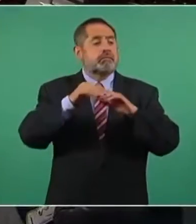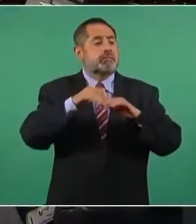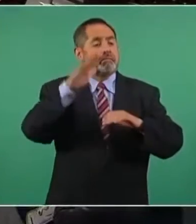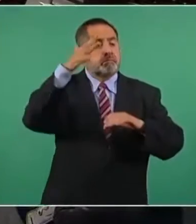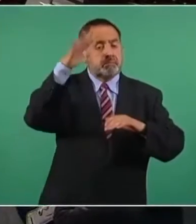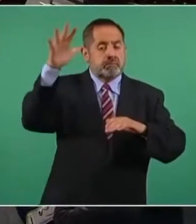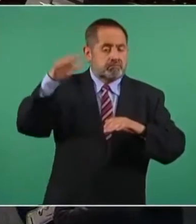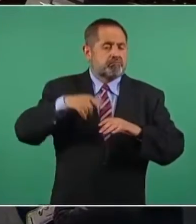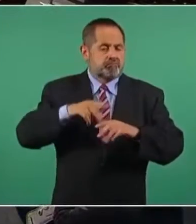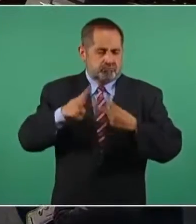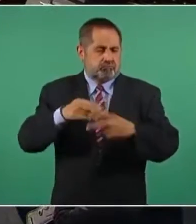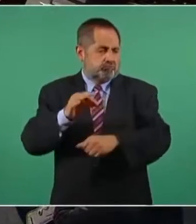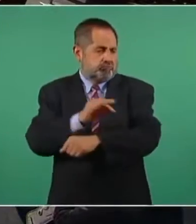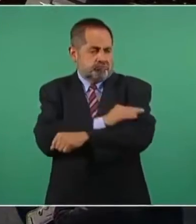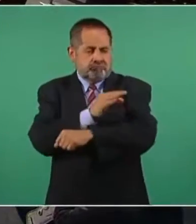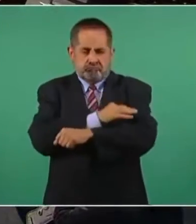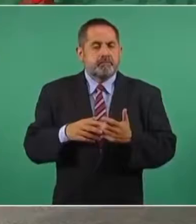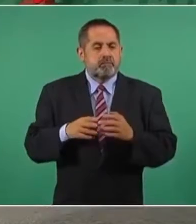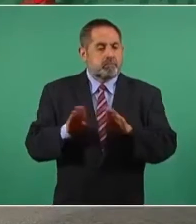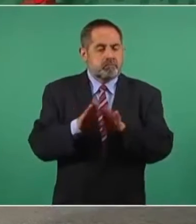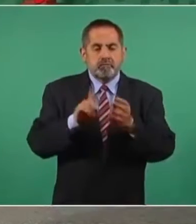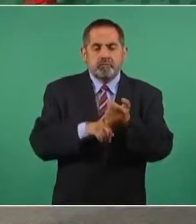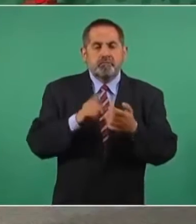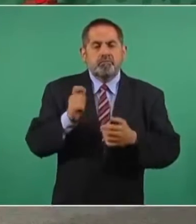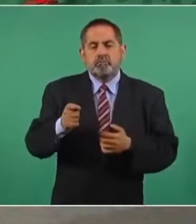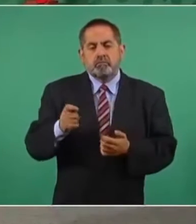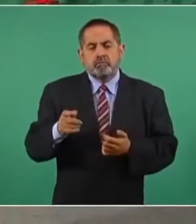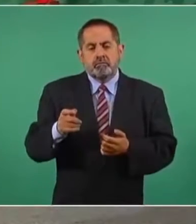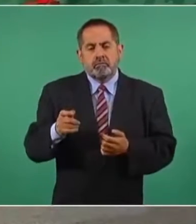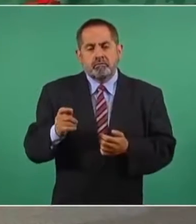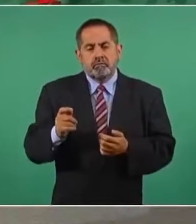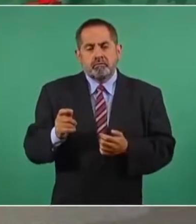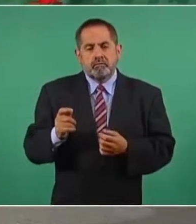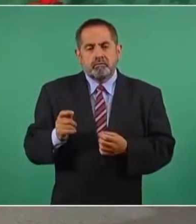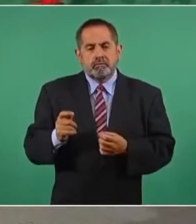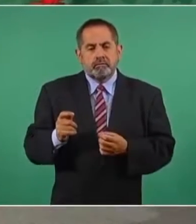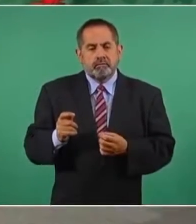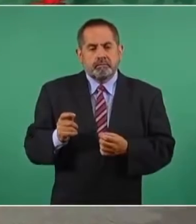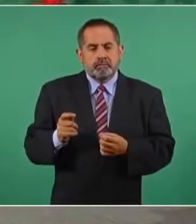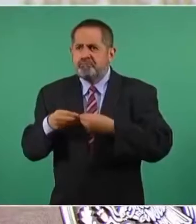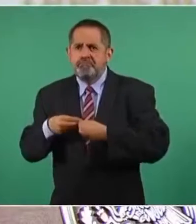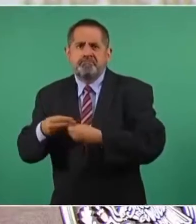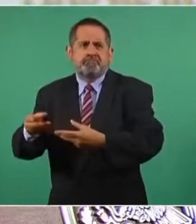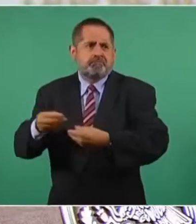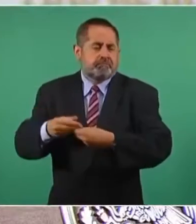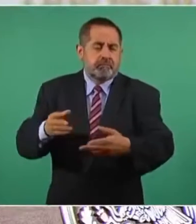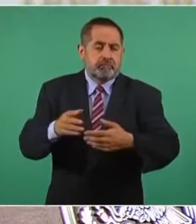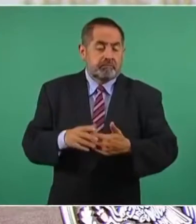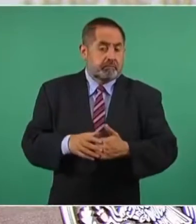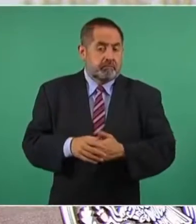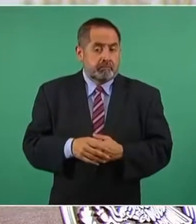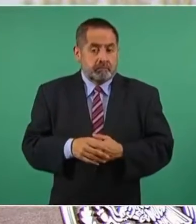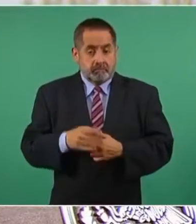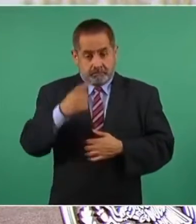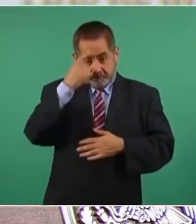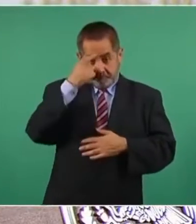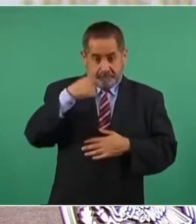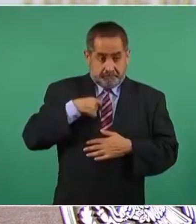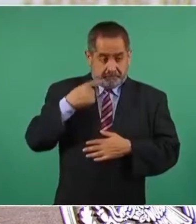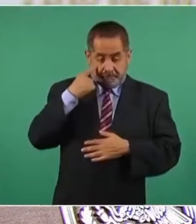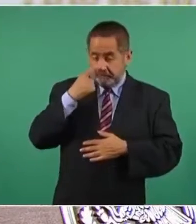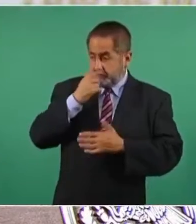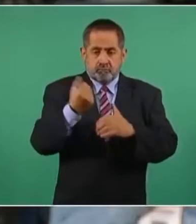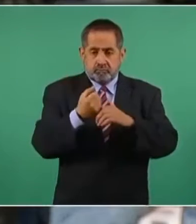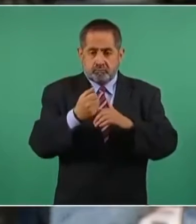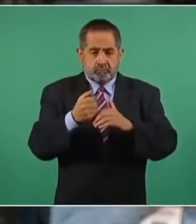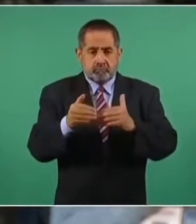prensa matutina, López Obrador dijo que lo prioritario es terminar el plan establecido y cumplir con el compromiso sin